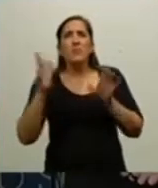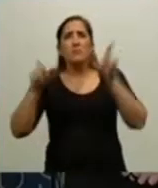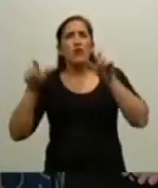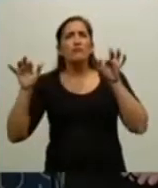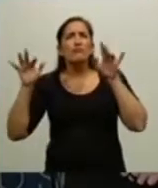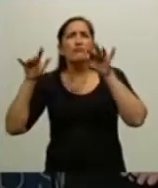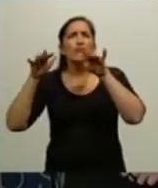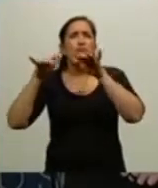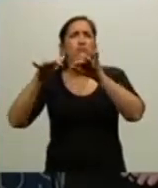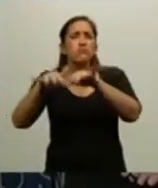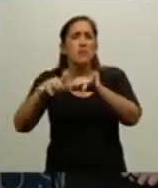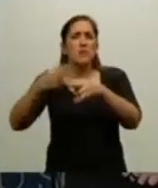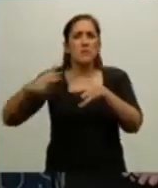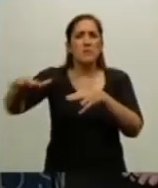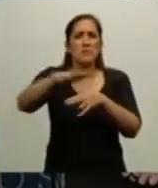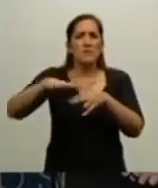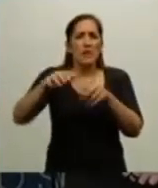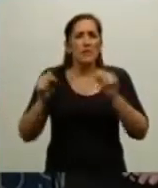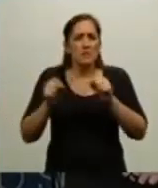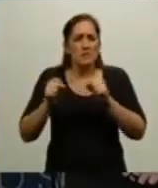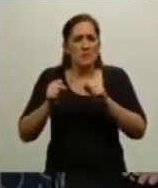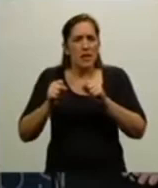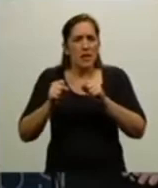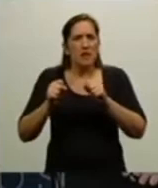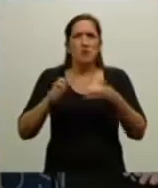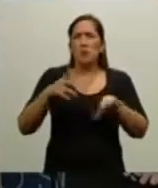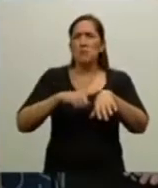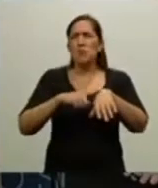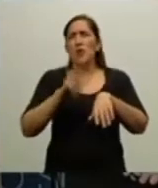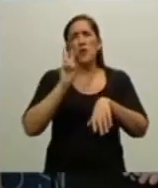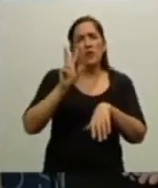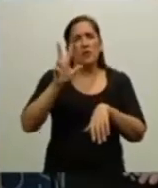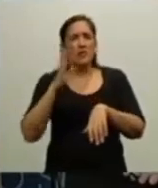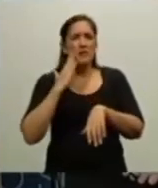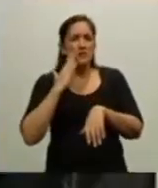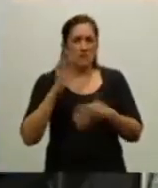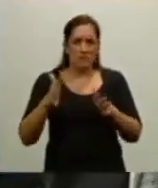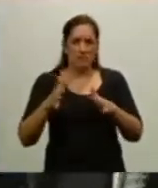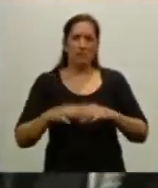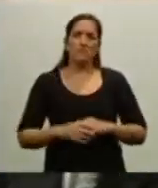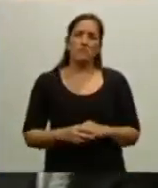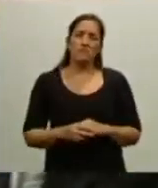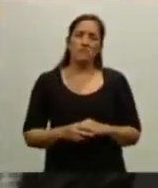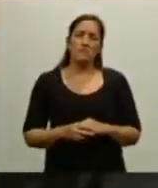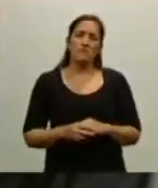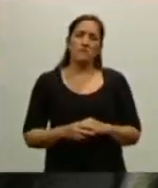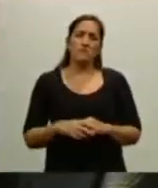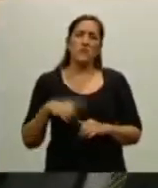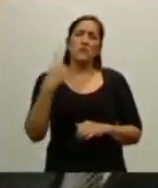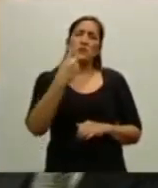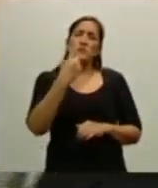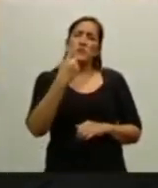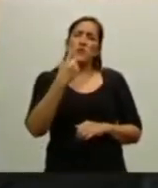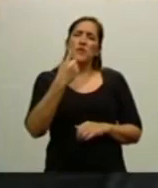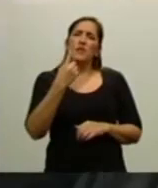en la Plaza de Mayo, serían las 14, 15 horas. Primero éramos grupos